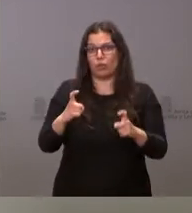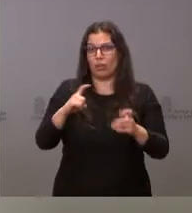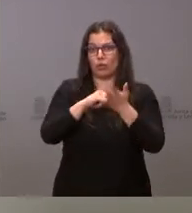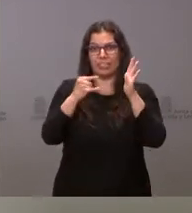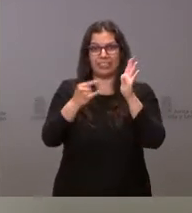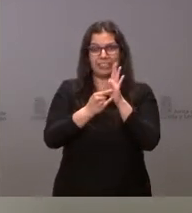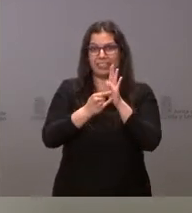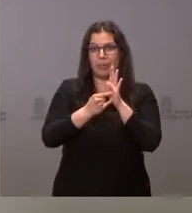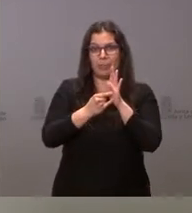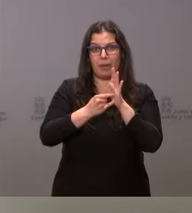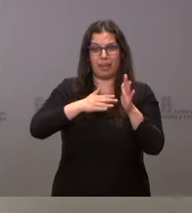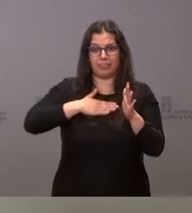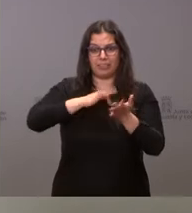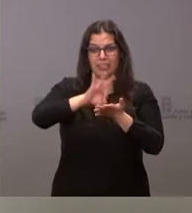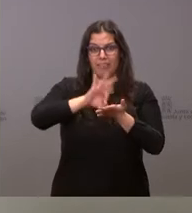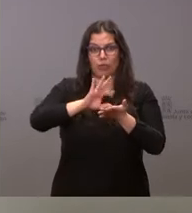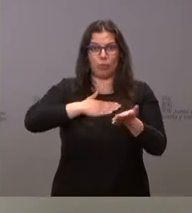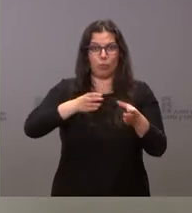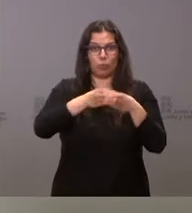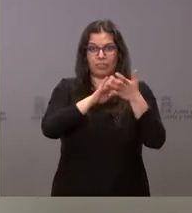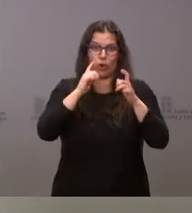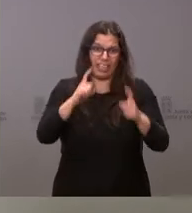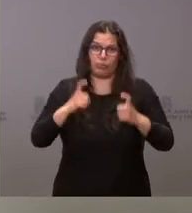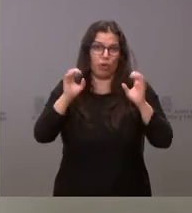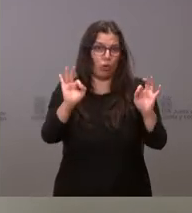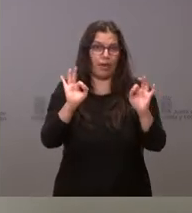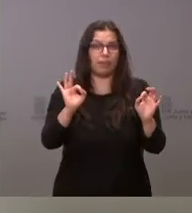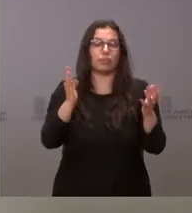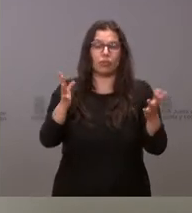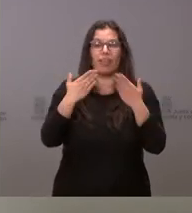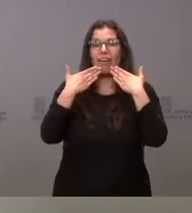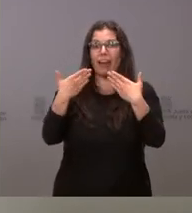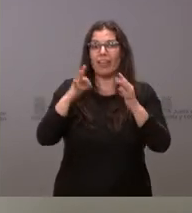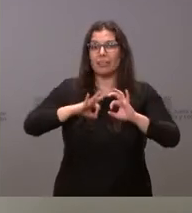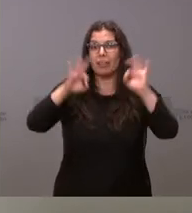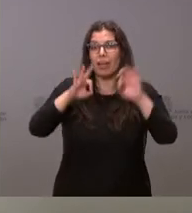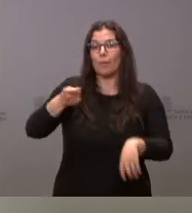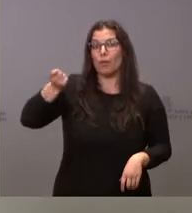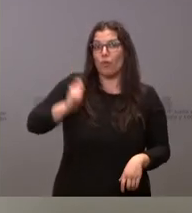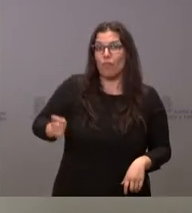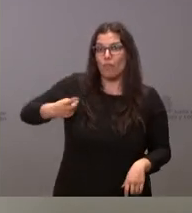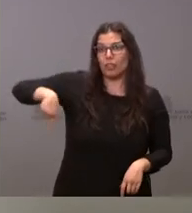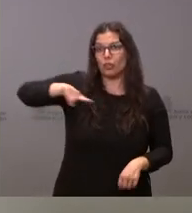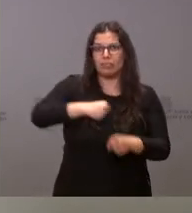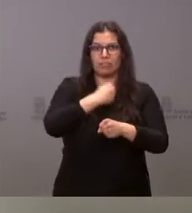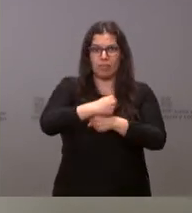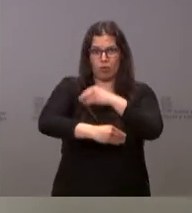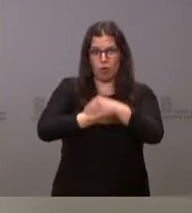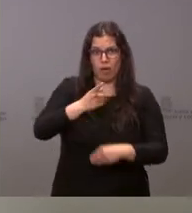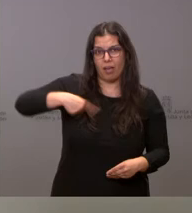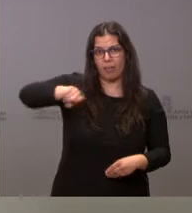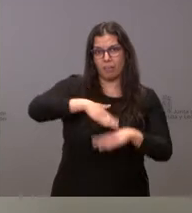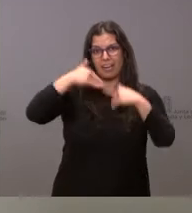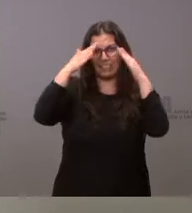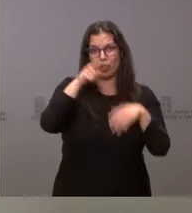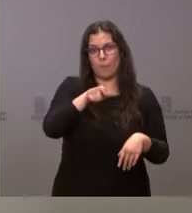de servicios que tiene la Junta de Castilla y León y agradecemos muy especialmente a los profesionales las tareas que están desarrollando de atención a estas